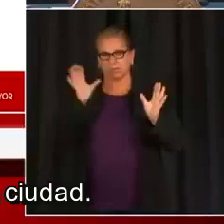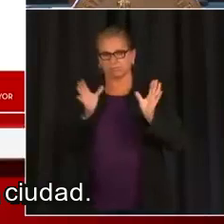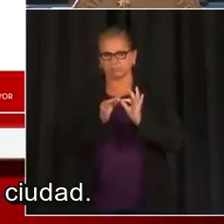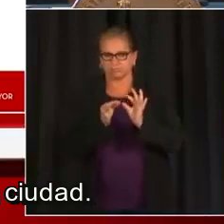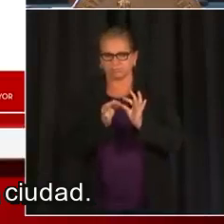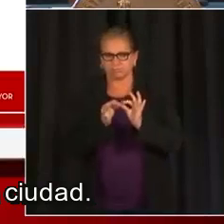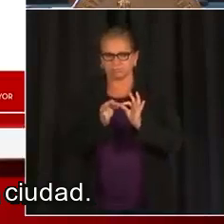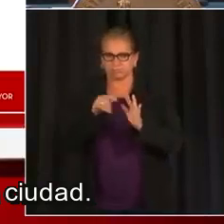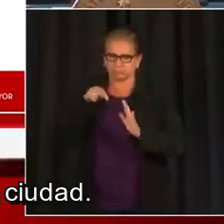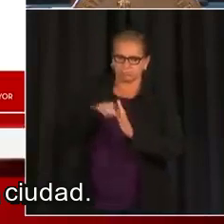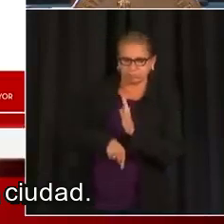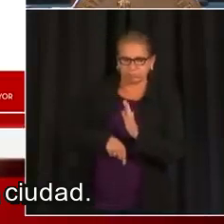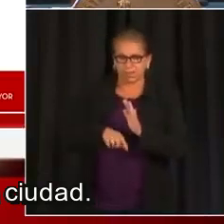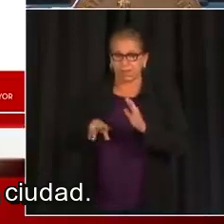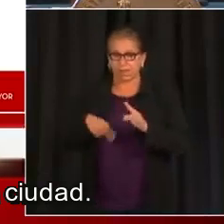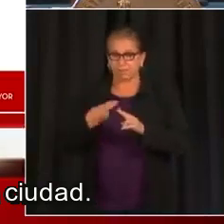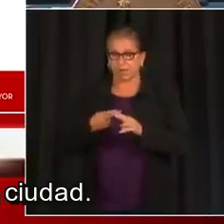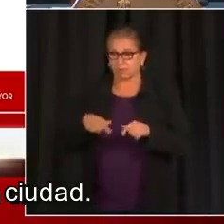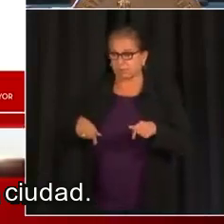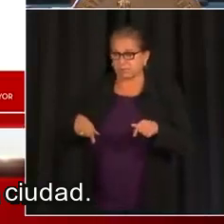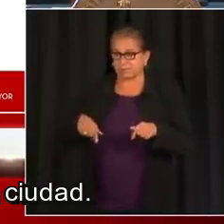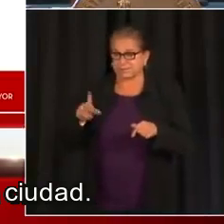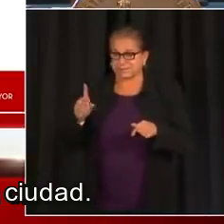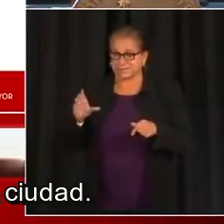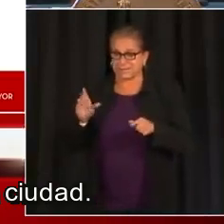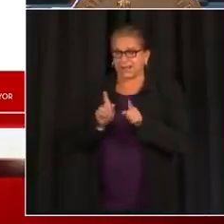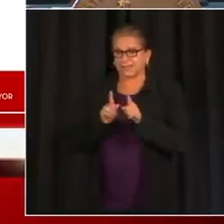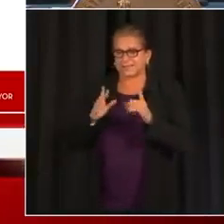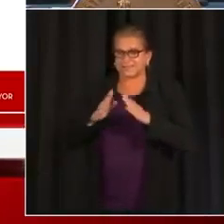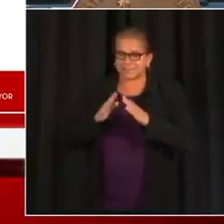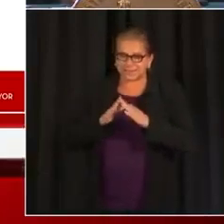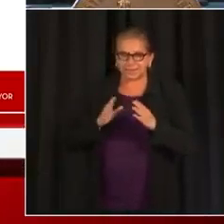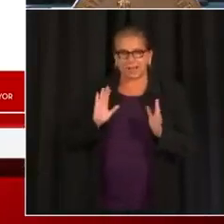Vamos a hablar de la postura de la ciudad.